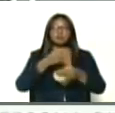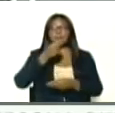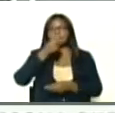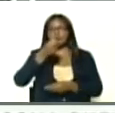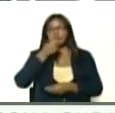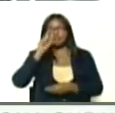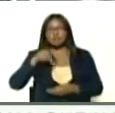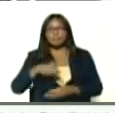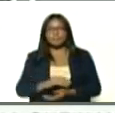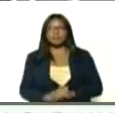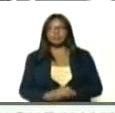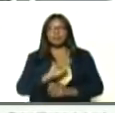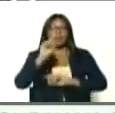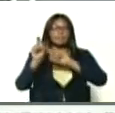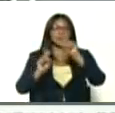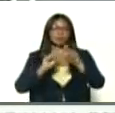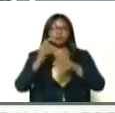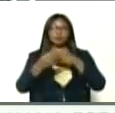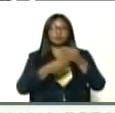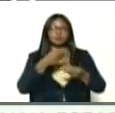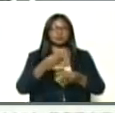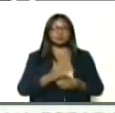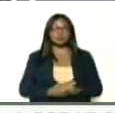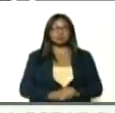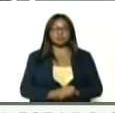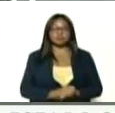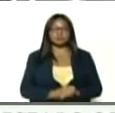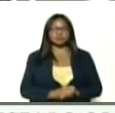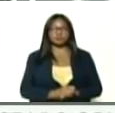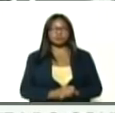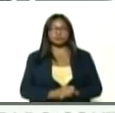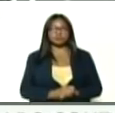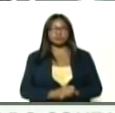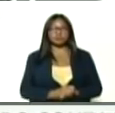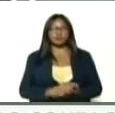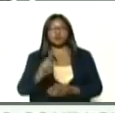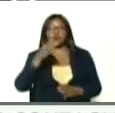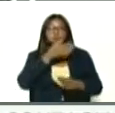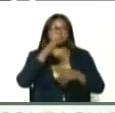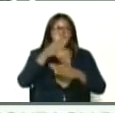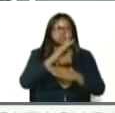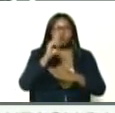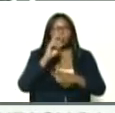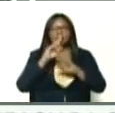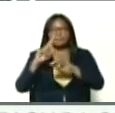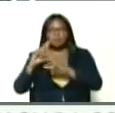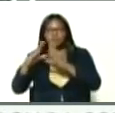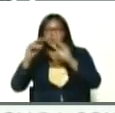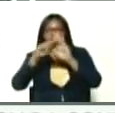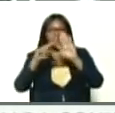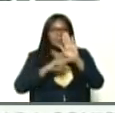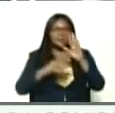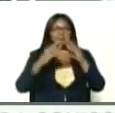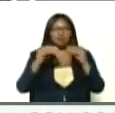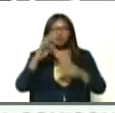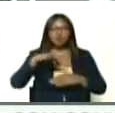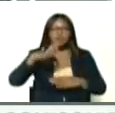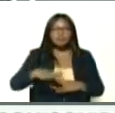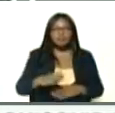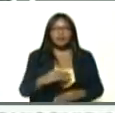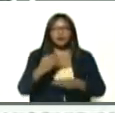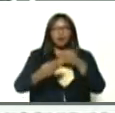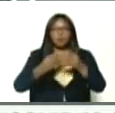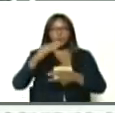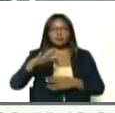José, mira las preguntas, que te estoy haciendo, no las evadas, dónde estás, cómo